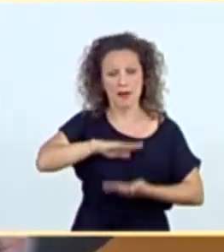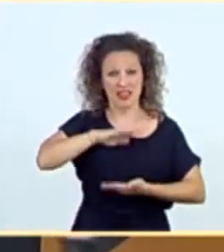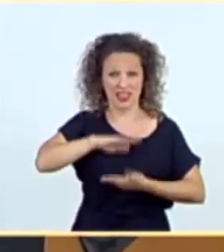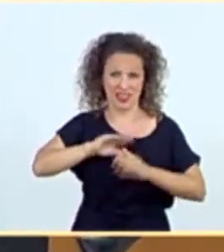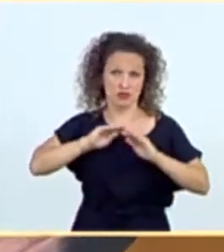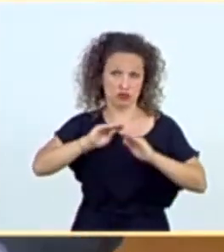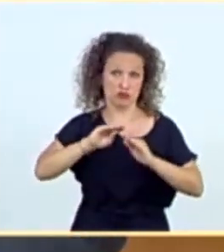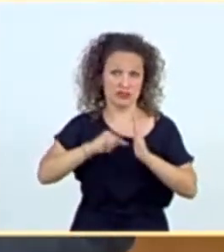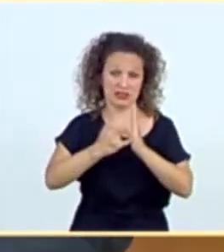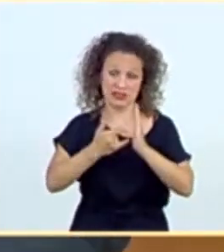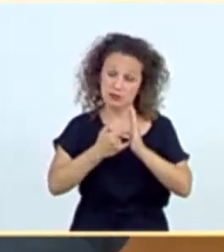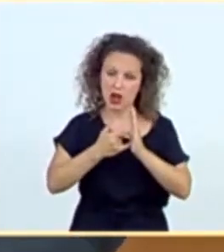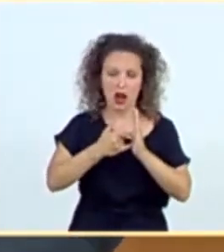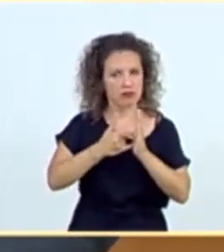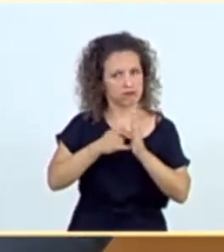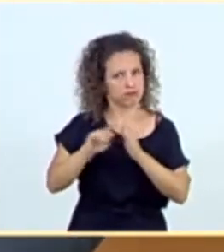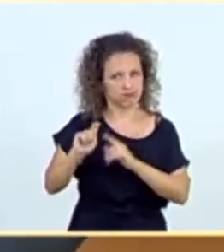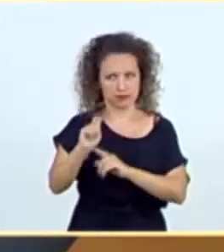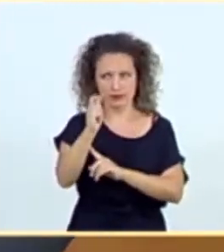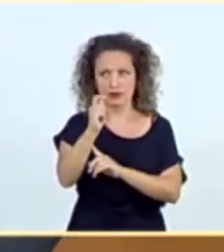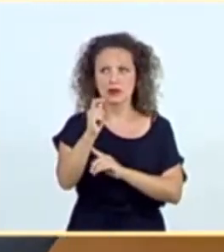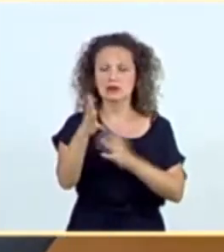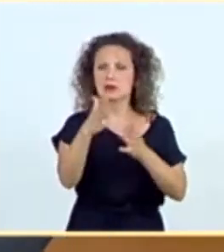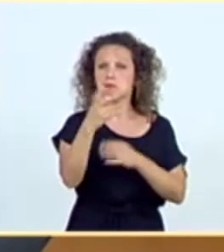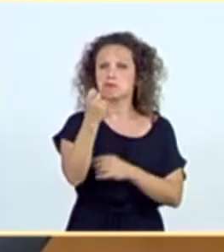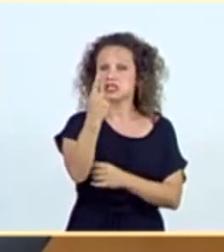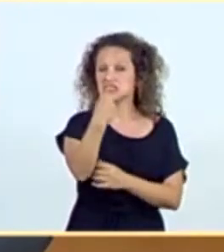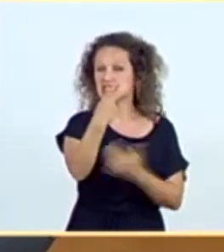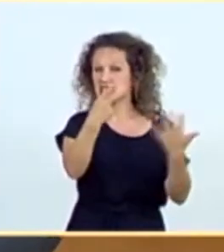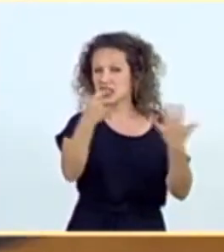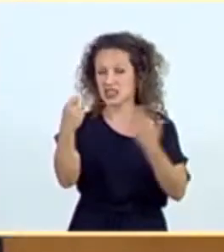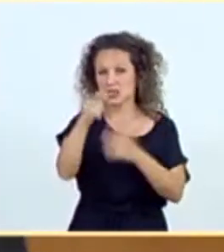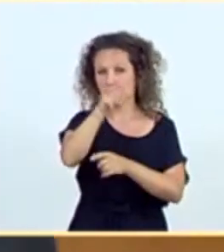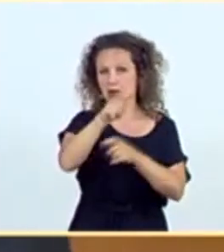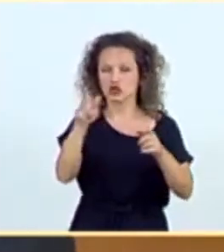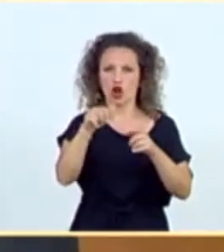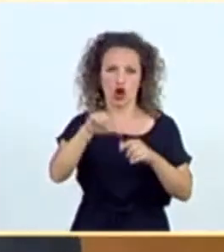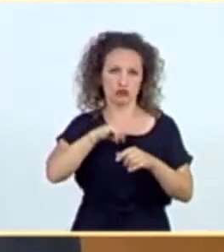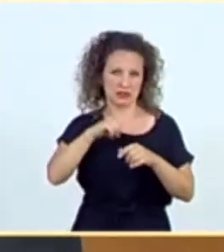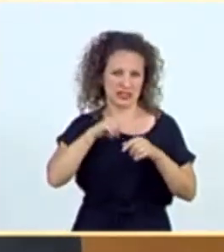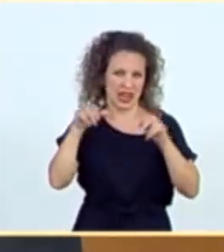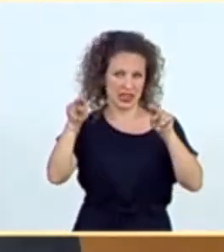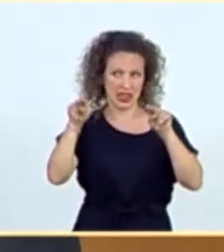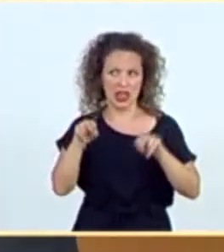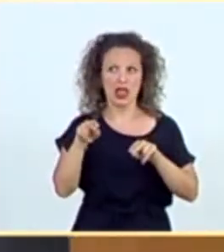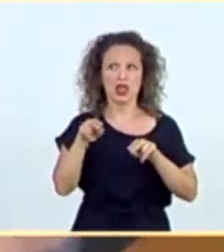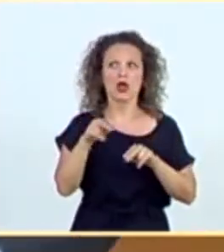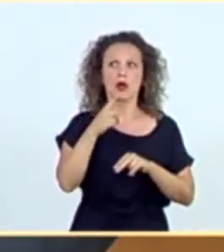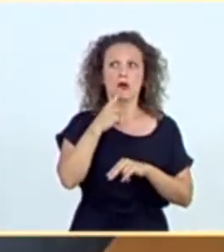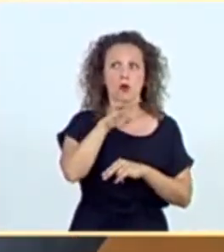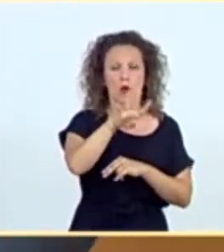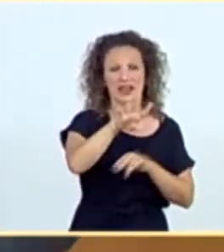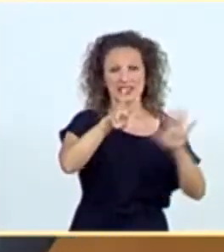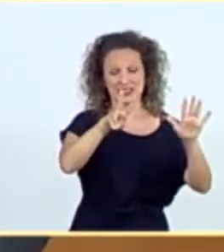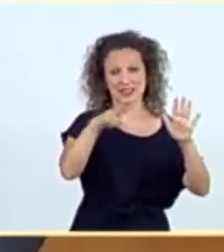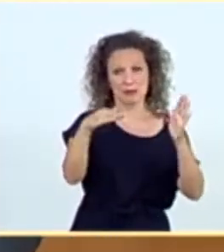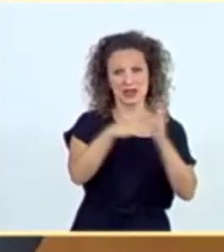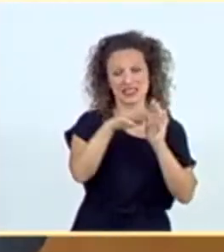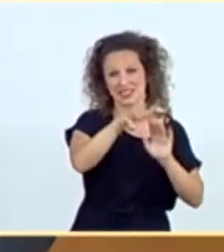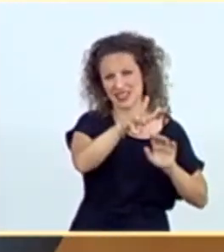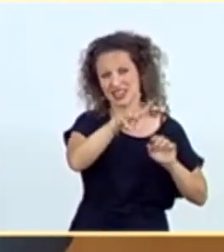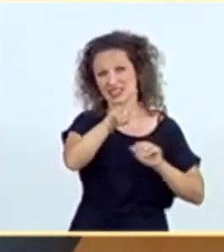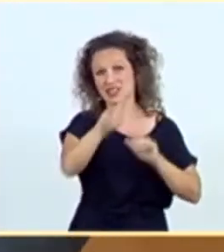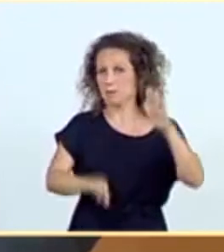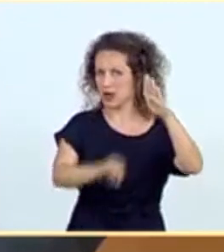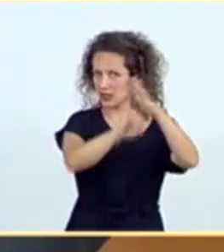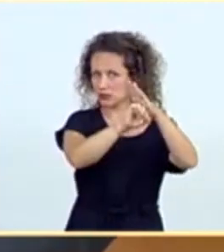sanitario. Por cierto, en este momento estamos a alrededor de 1.600 personas hospitalizadas, el pico fueron 47.036 y alrededor de